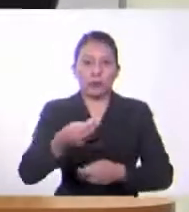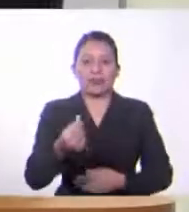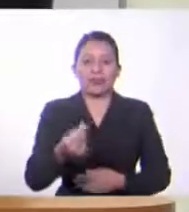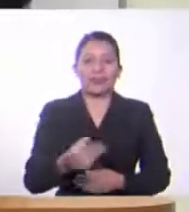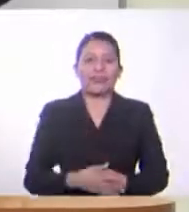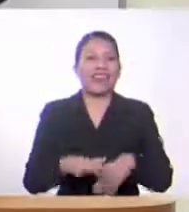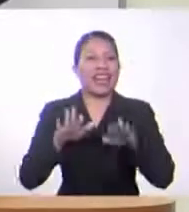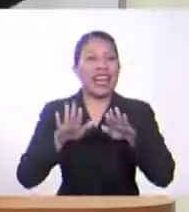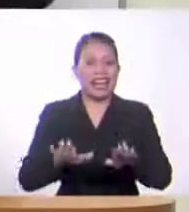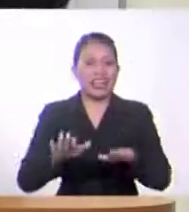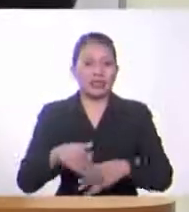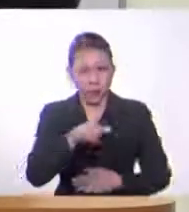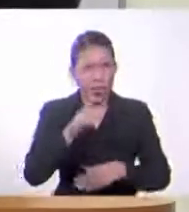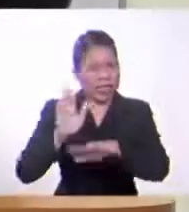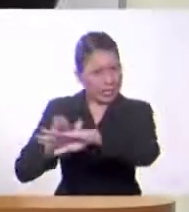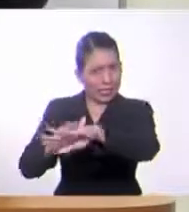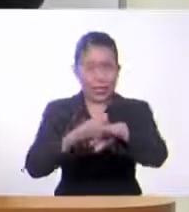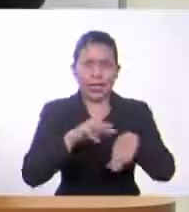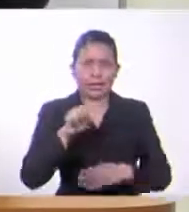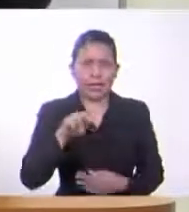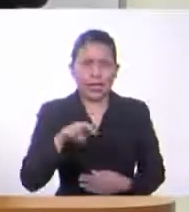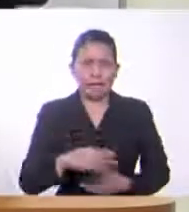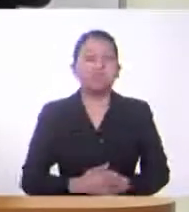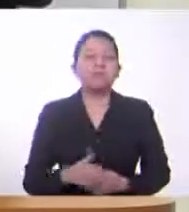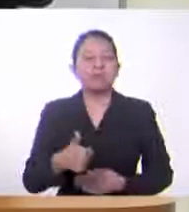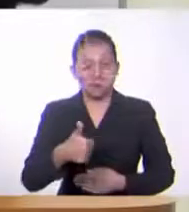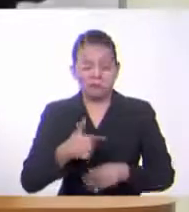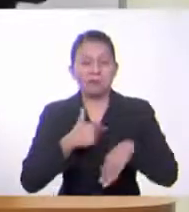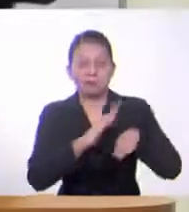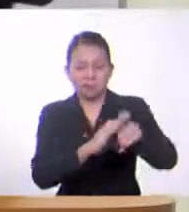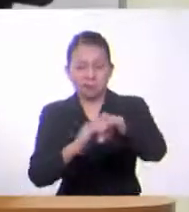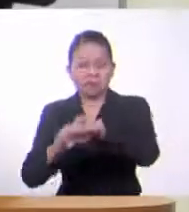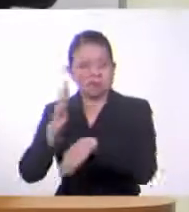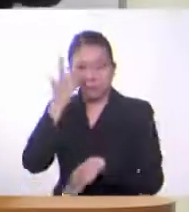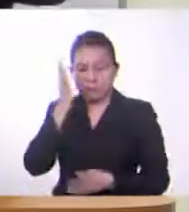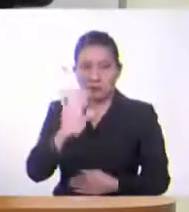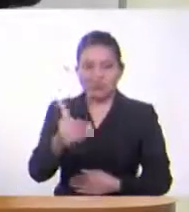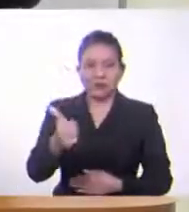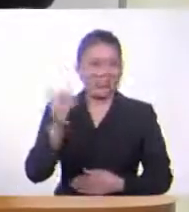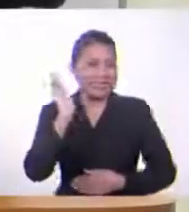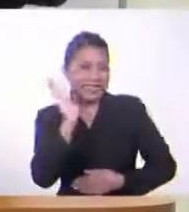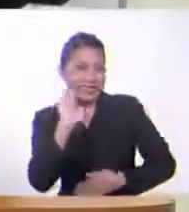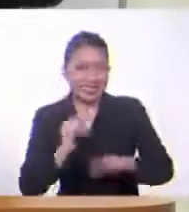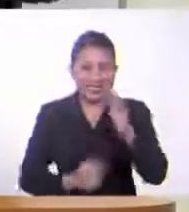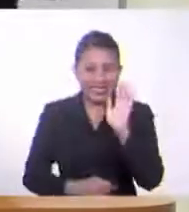compra. Ahí le dice a sus amigas queridos. Yo lo recomiendo. Téngalo por seguro. Dios.